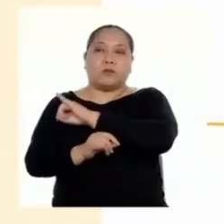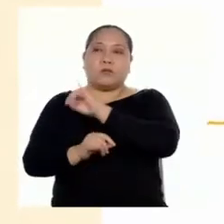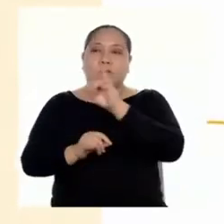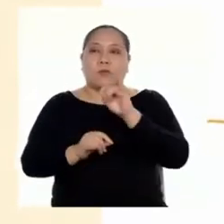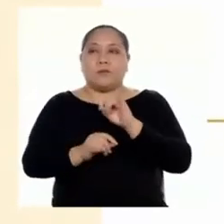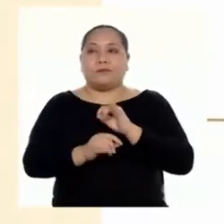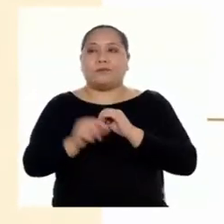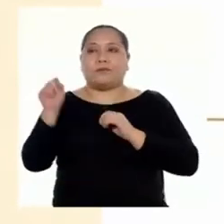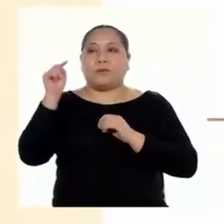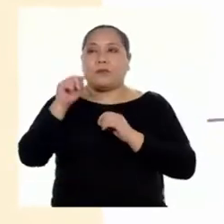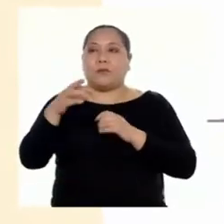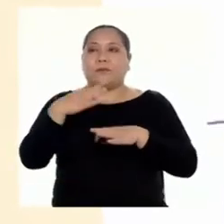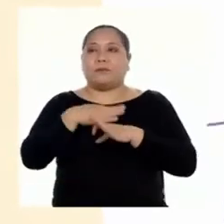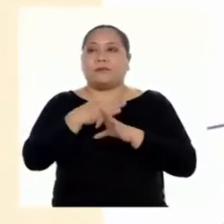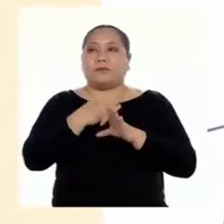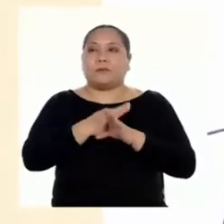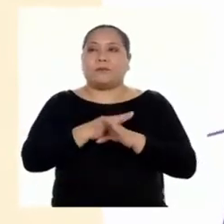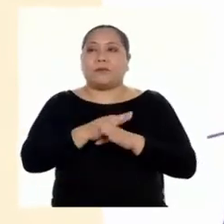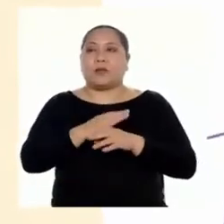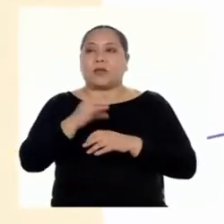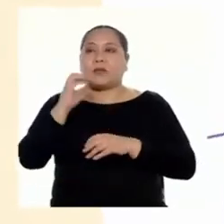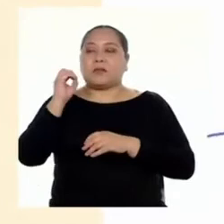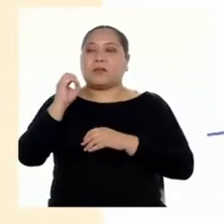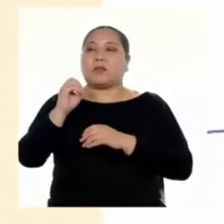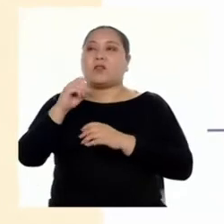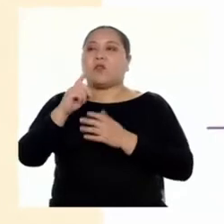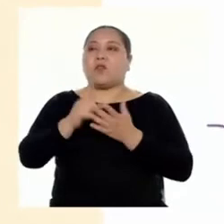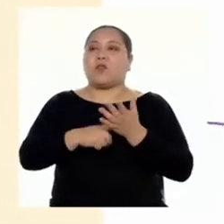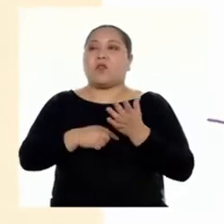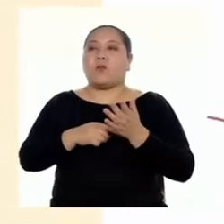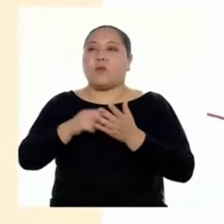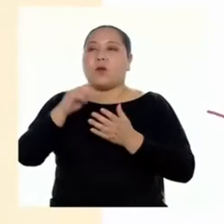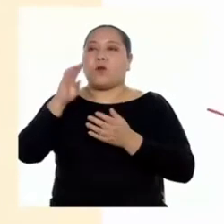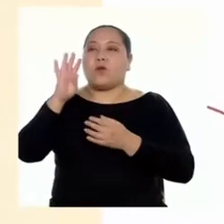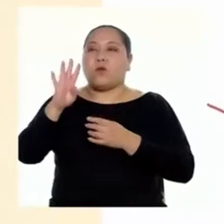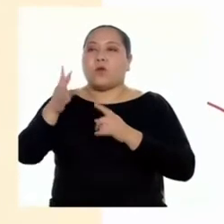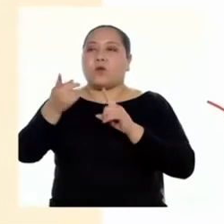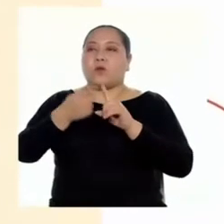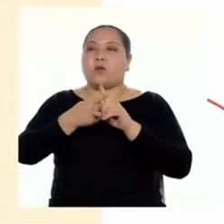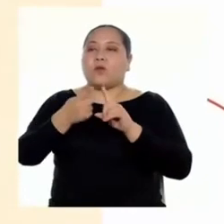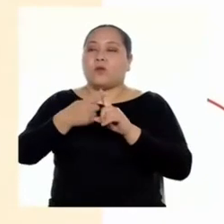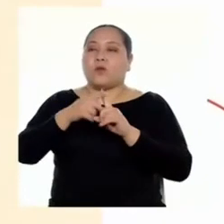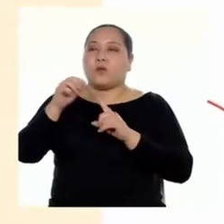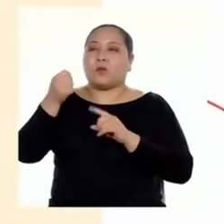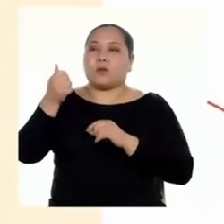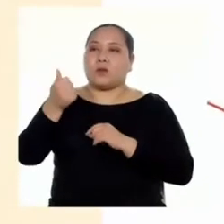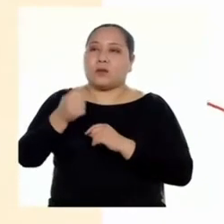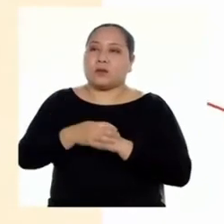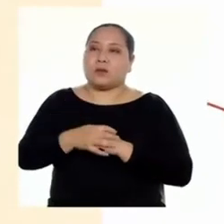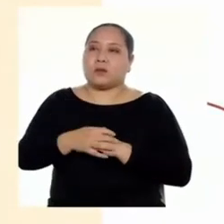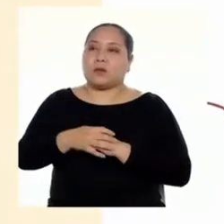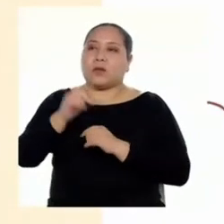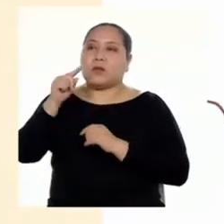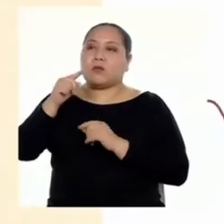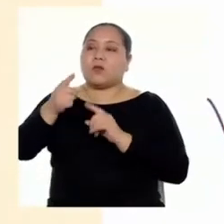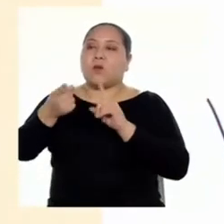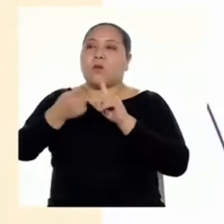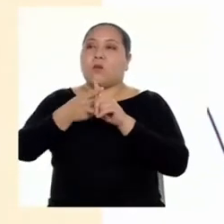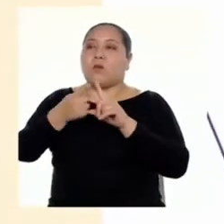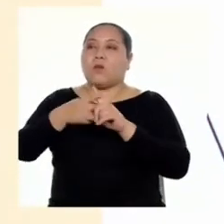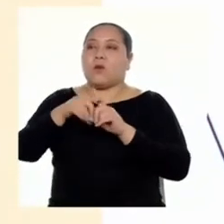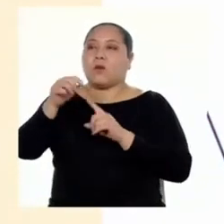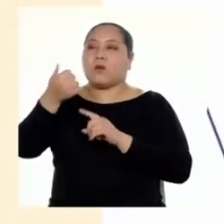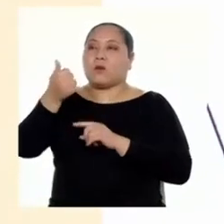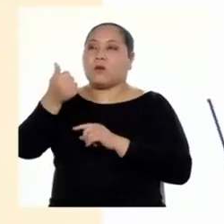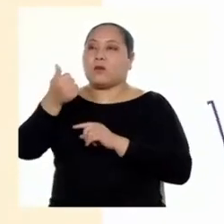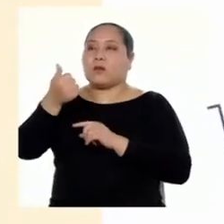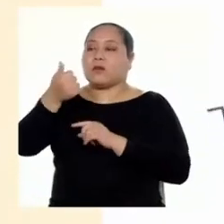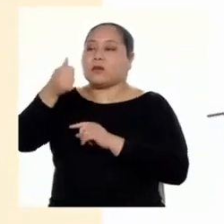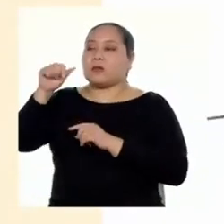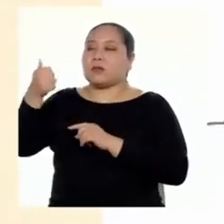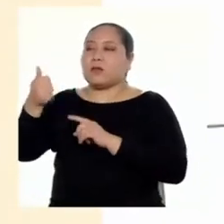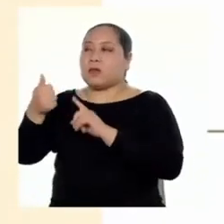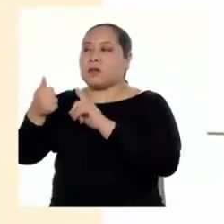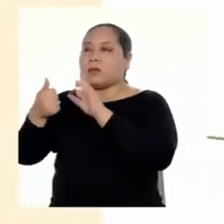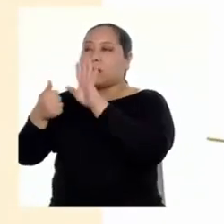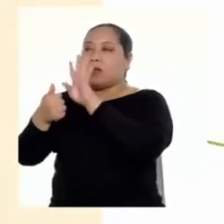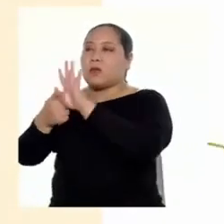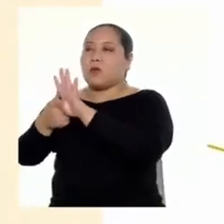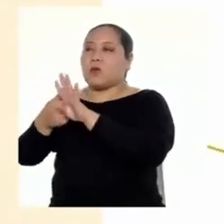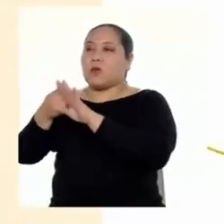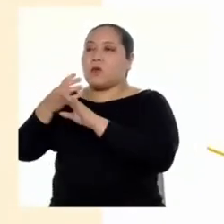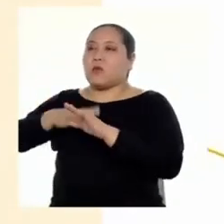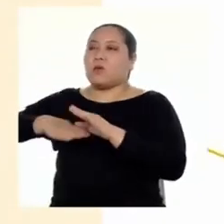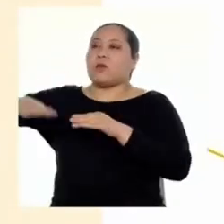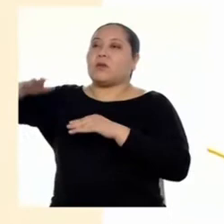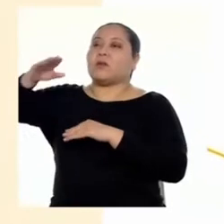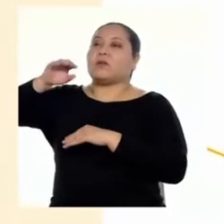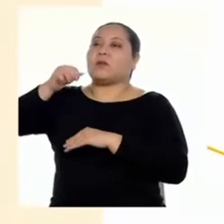De tal manera que tengamos 0,4 por 10. Y lo multiplicamos por 10 elevado a la cuarta, para convertirla